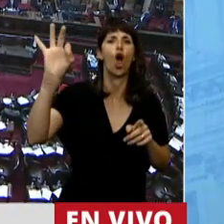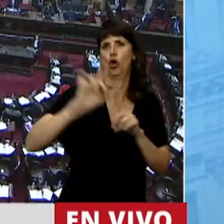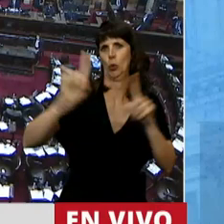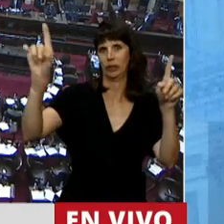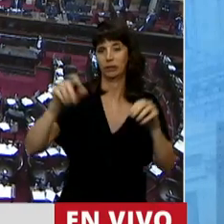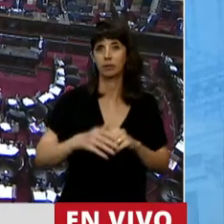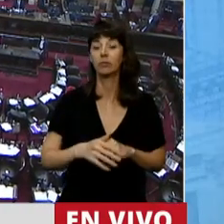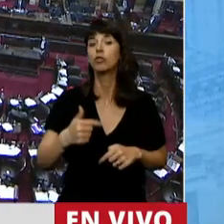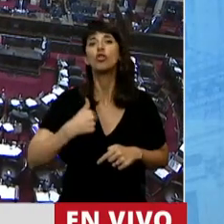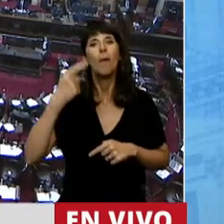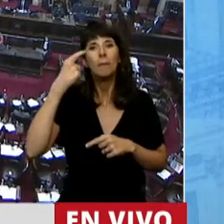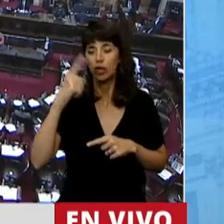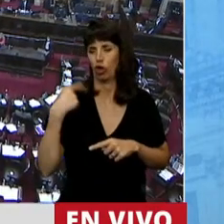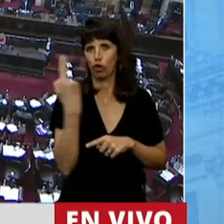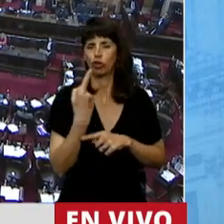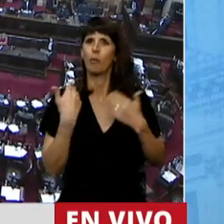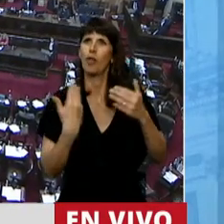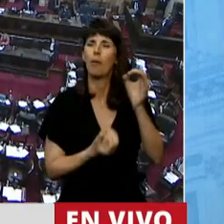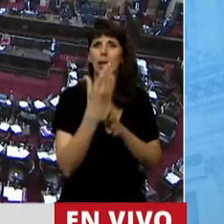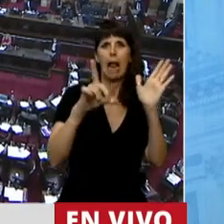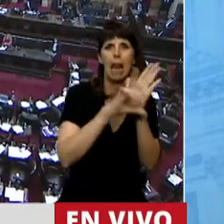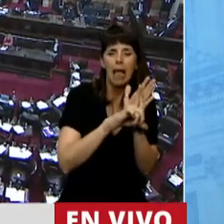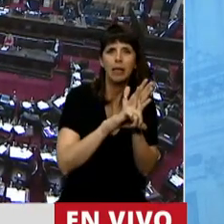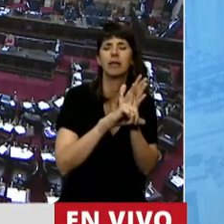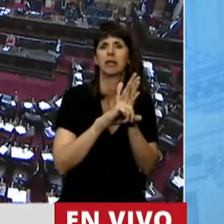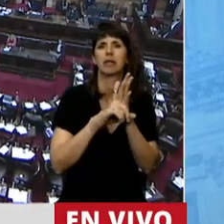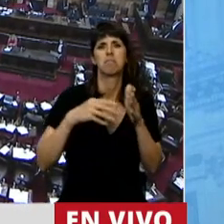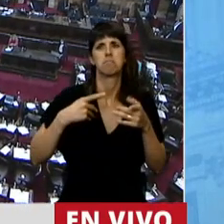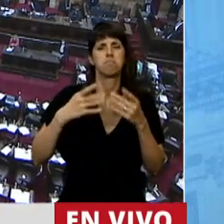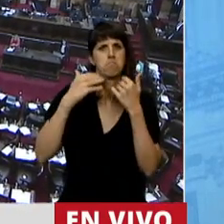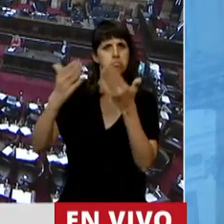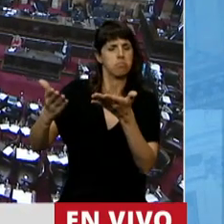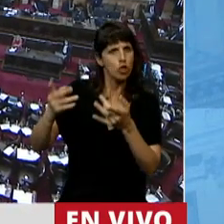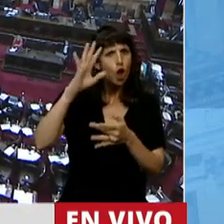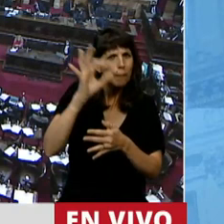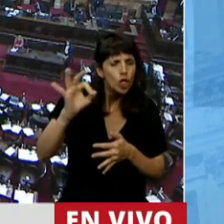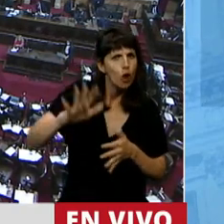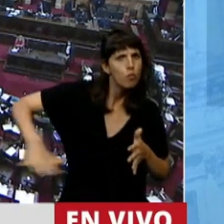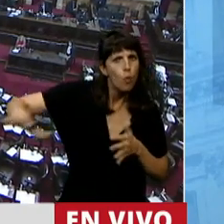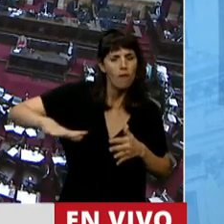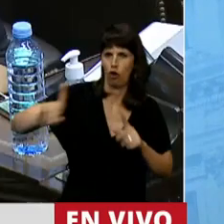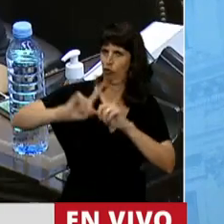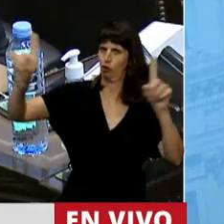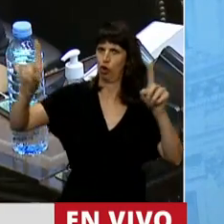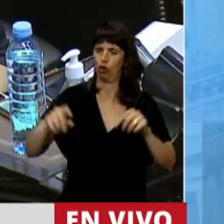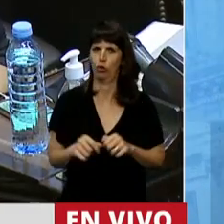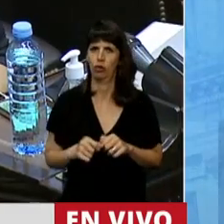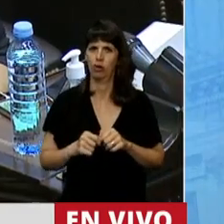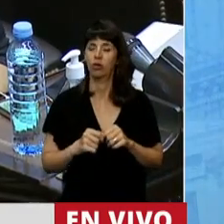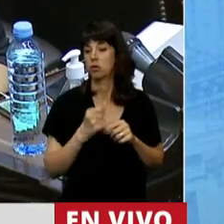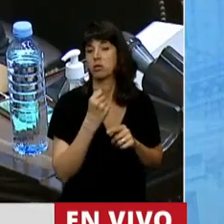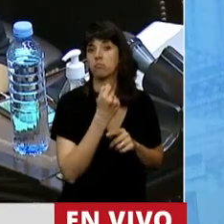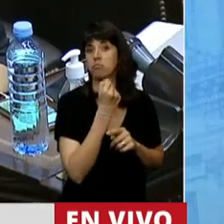sublime, desconociendo la opinión de todo un pueblo, que bien tengo entendido que a través de las